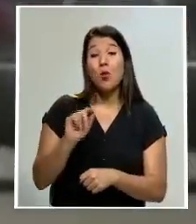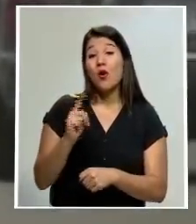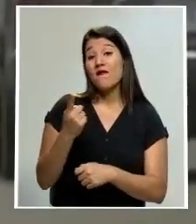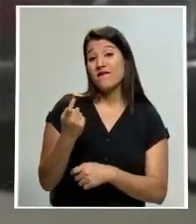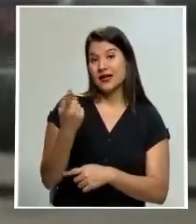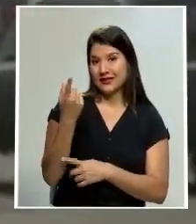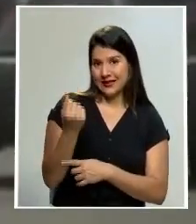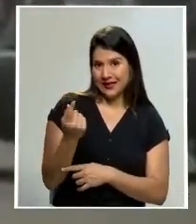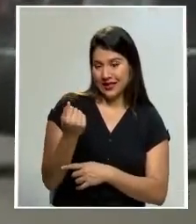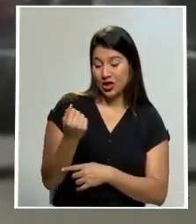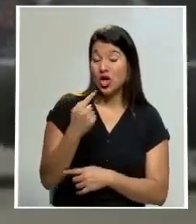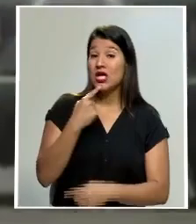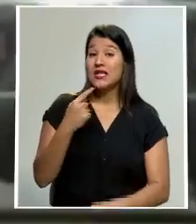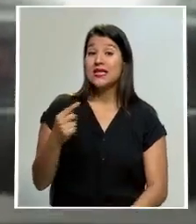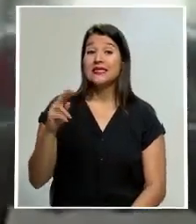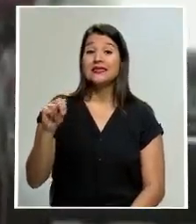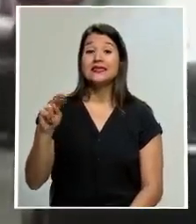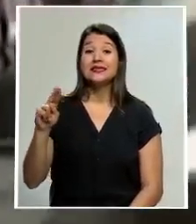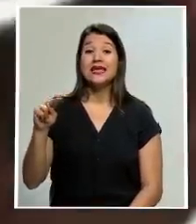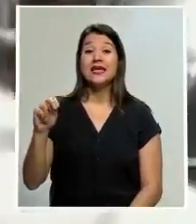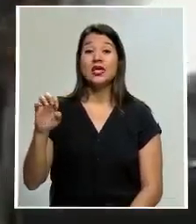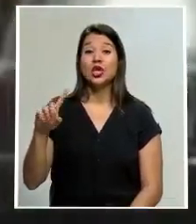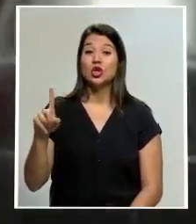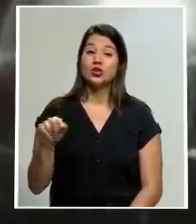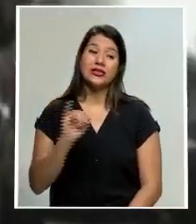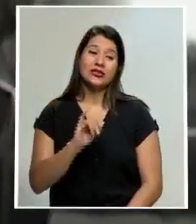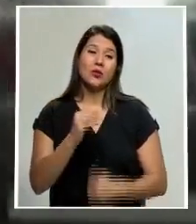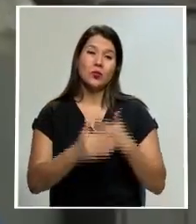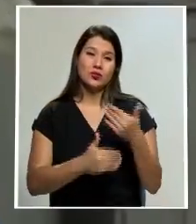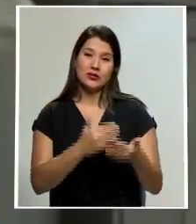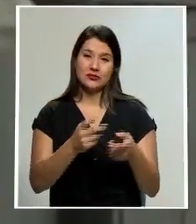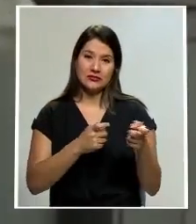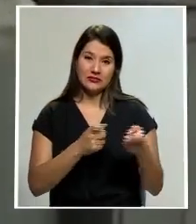que según Núñez se debe a temas burocráticos.